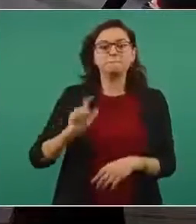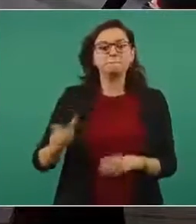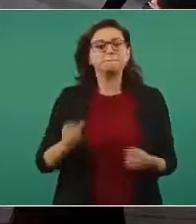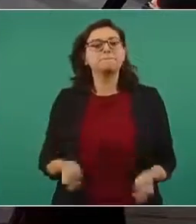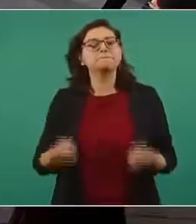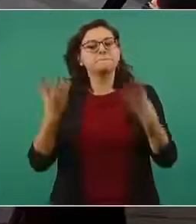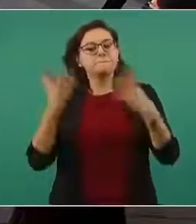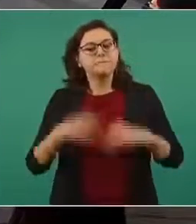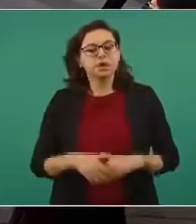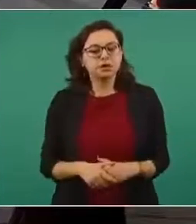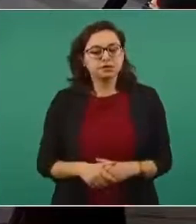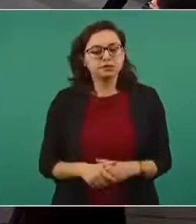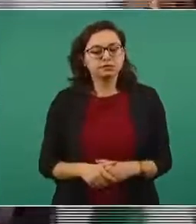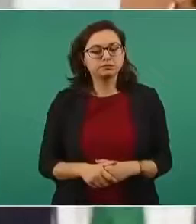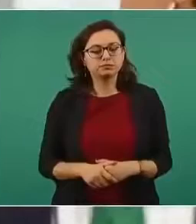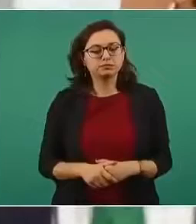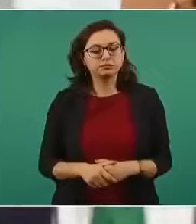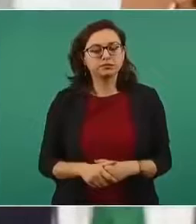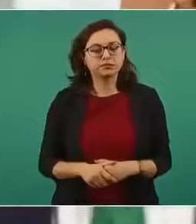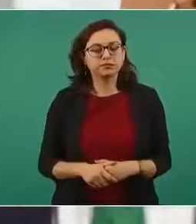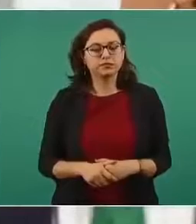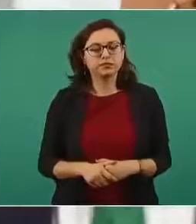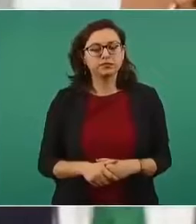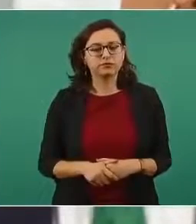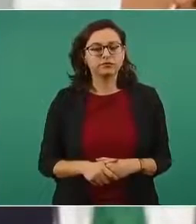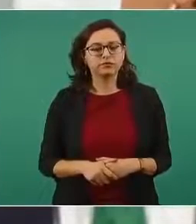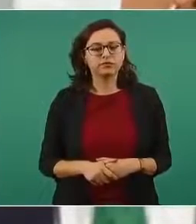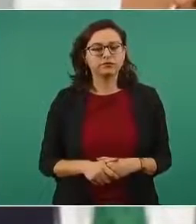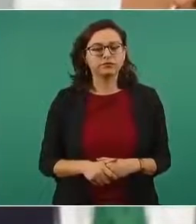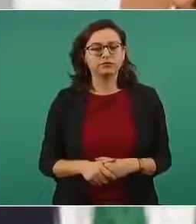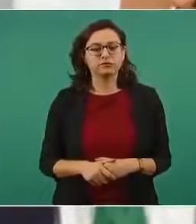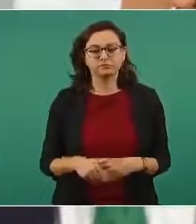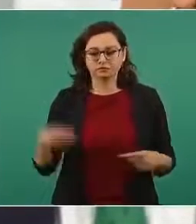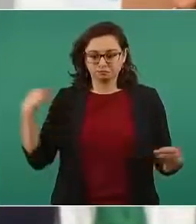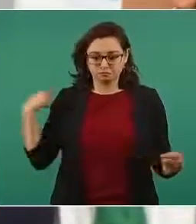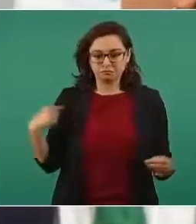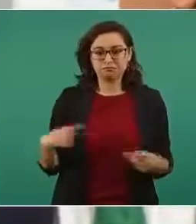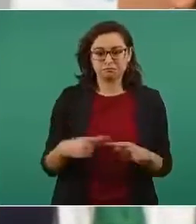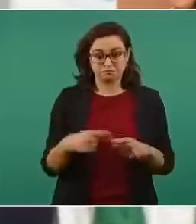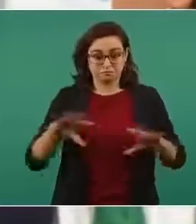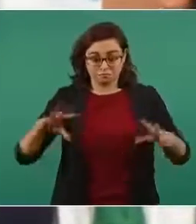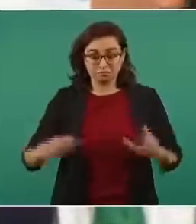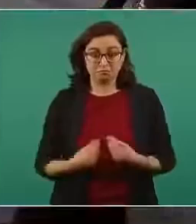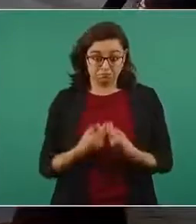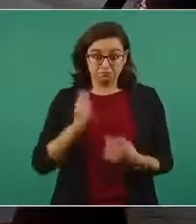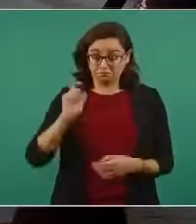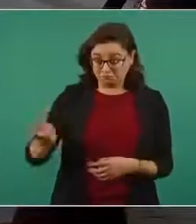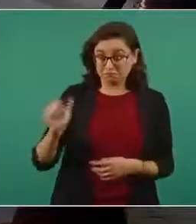millones que siguen los expedientes en curso proceso entonces